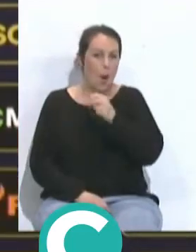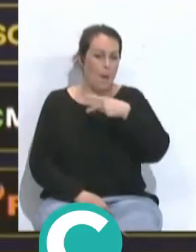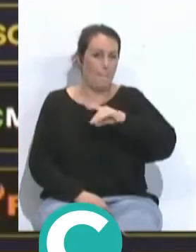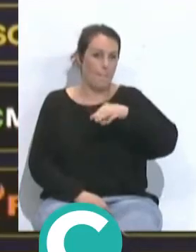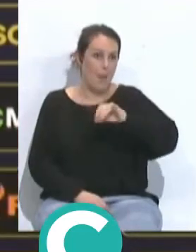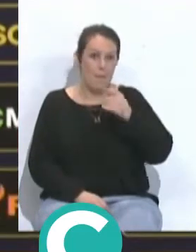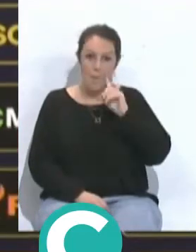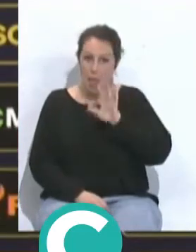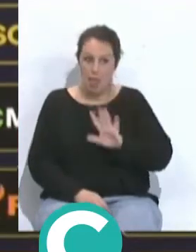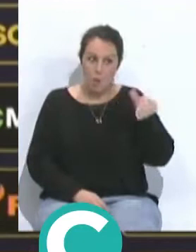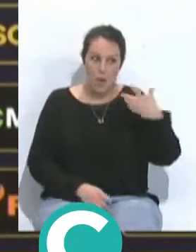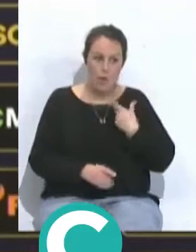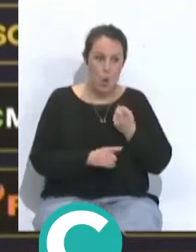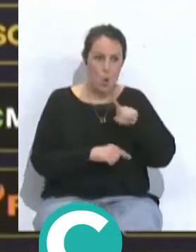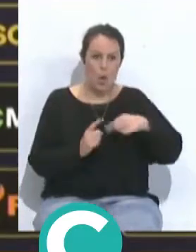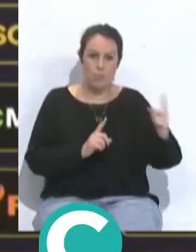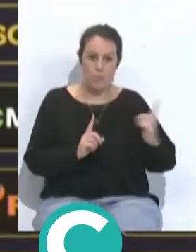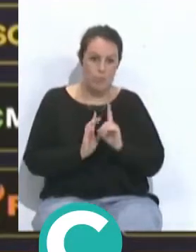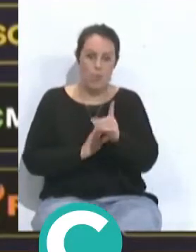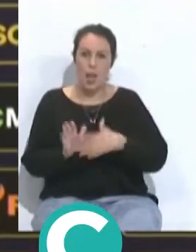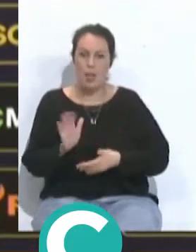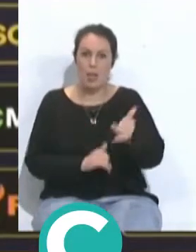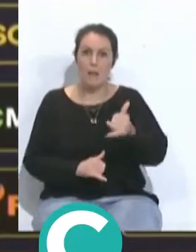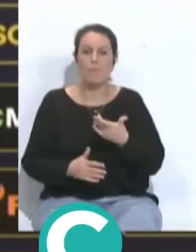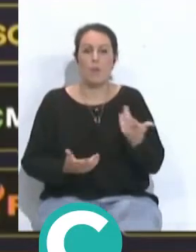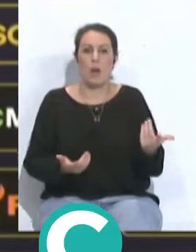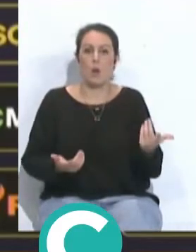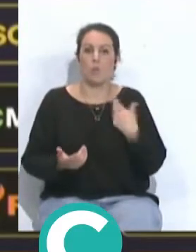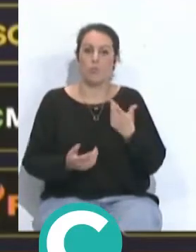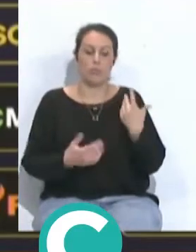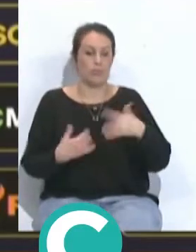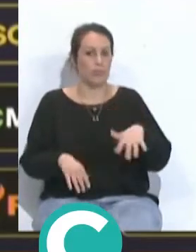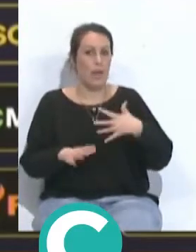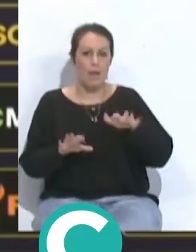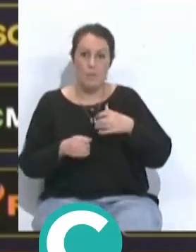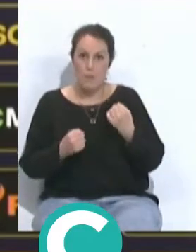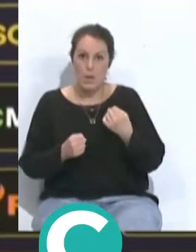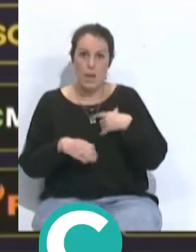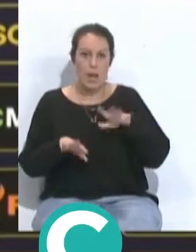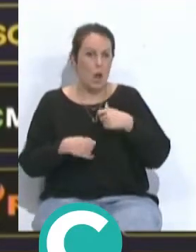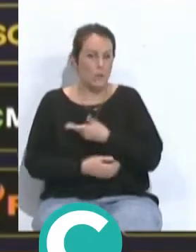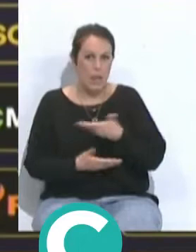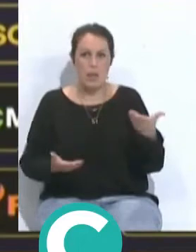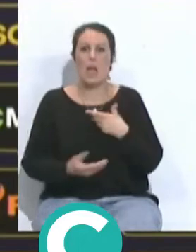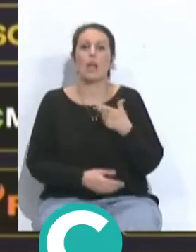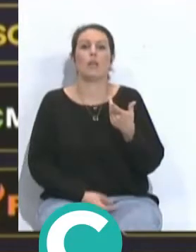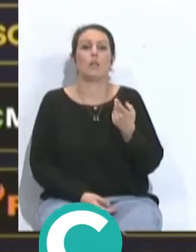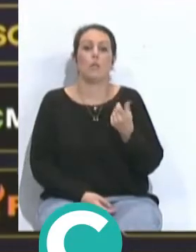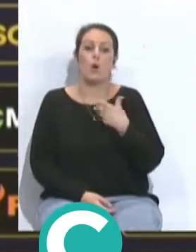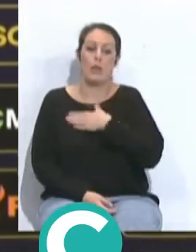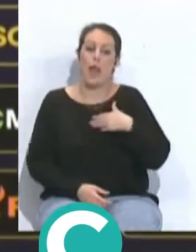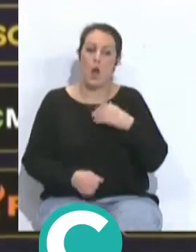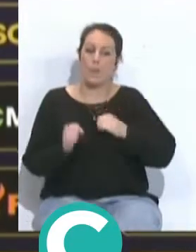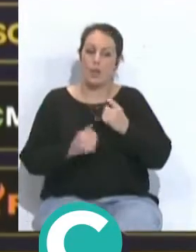indetectable, se mete hacia adentro para poder rematar, bueno, un equipo con muchos registros, pero se van a encontrar un Cádiz fuerte, un Cádiz con confianza y un Cádiz que quiere